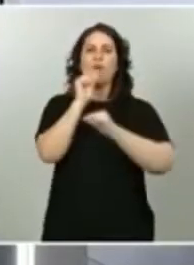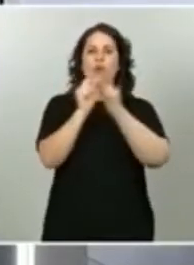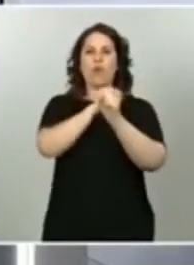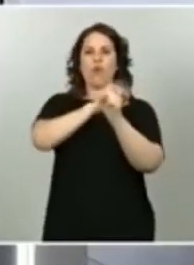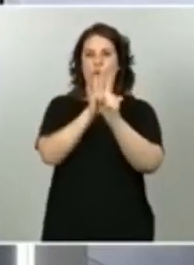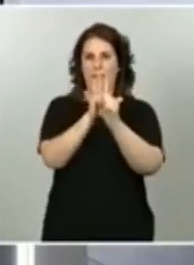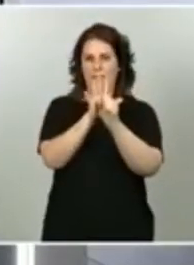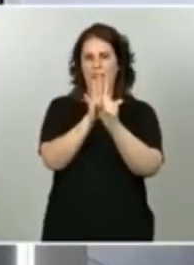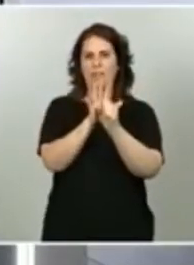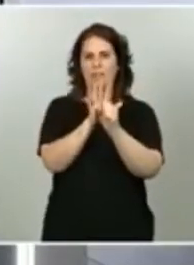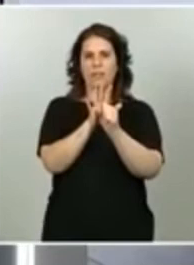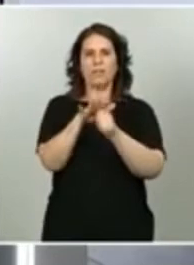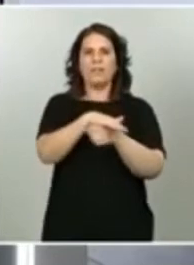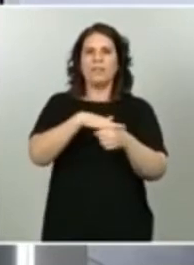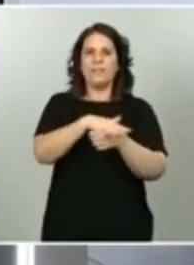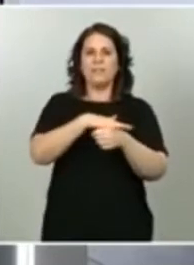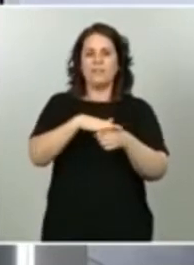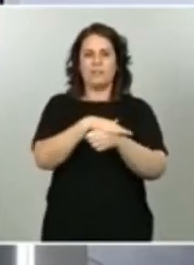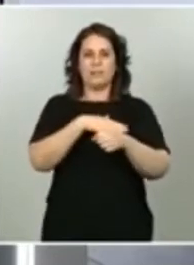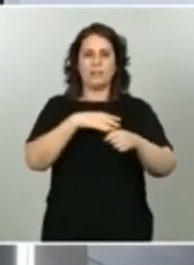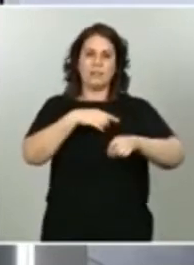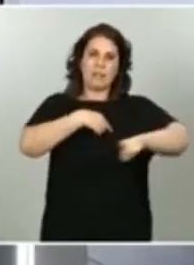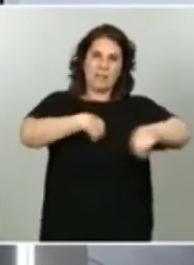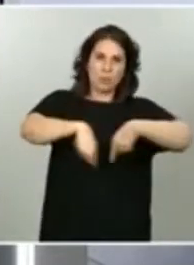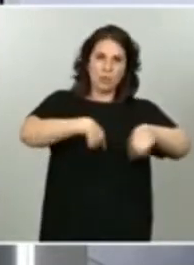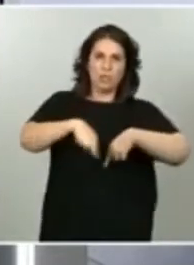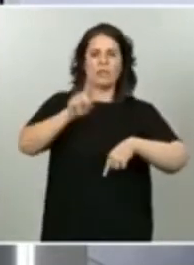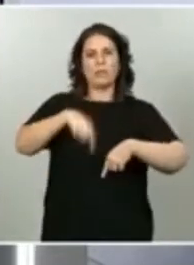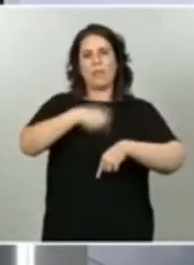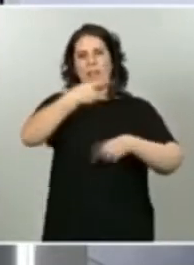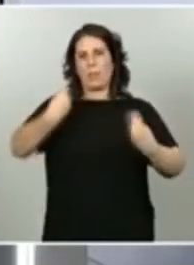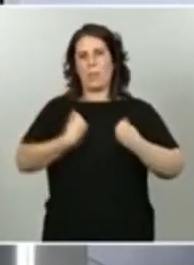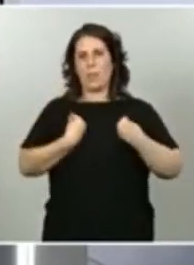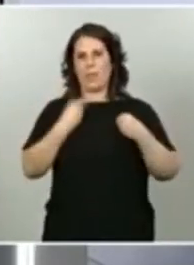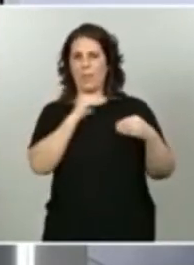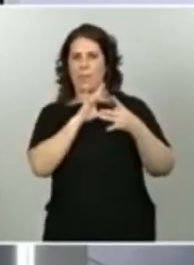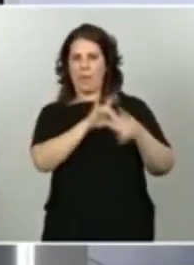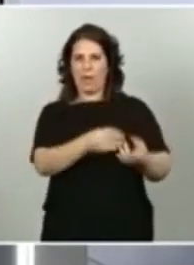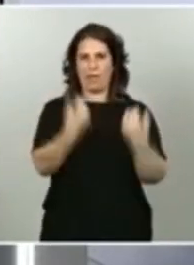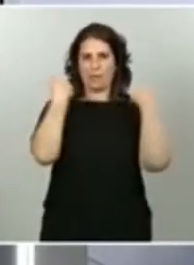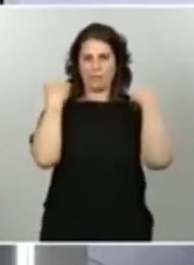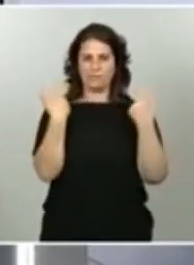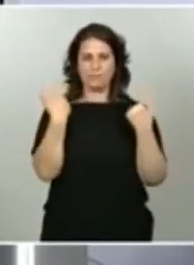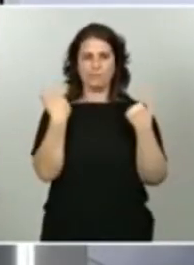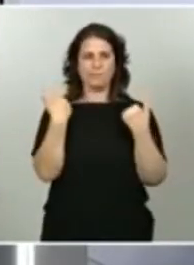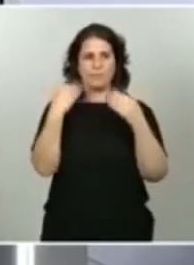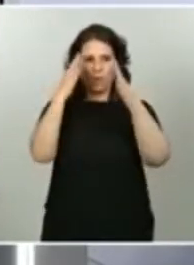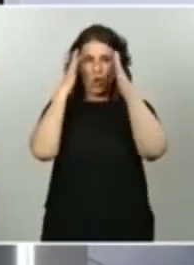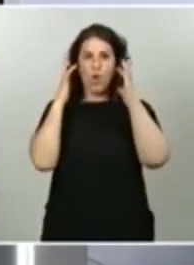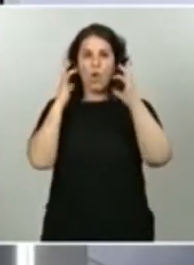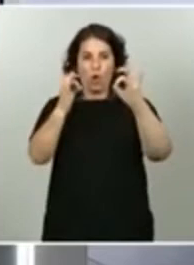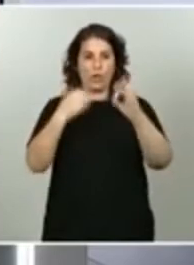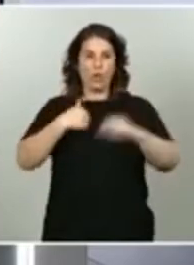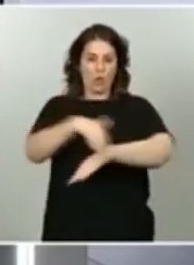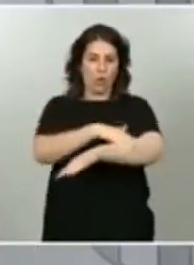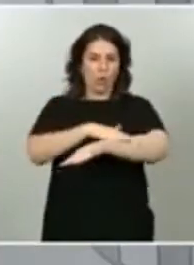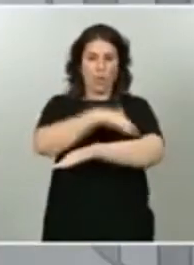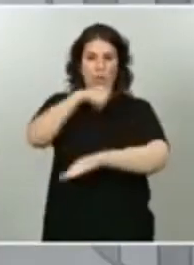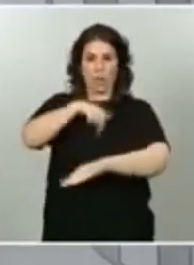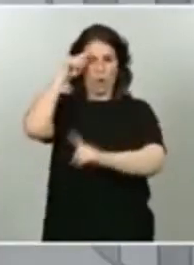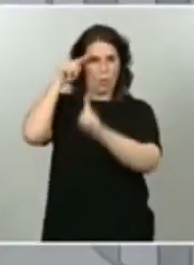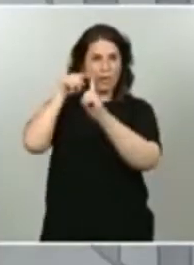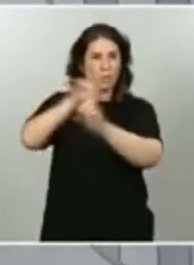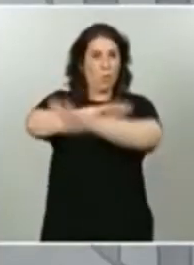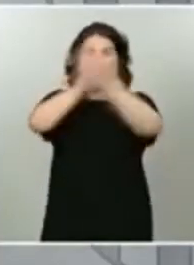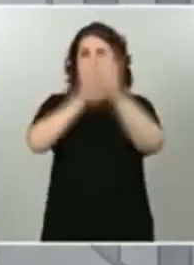transporte y la vivienda de su competencia. Es lógico que el objetivo último que tiene este Gobierno sea proteger la